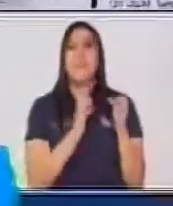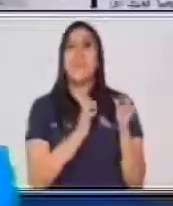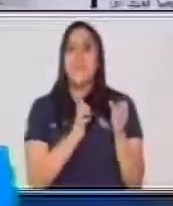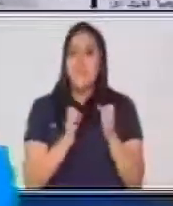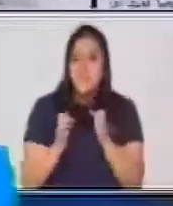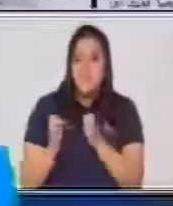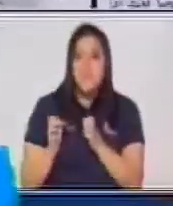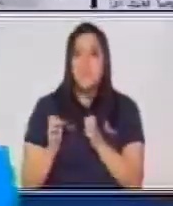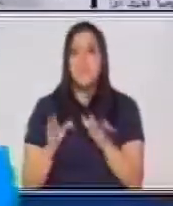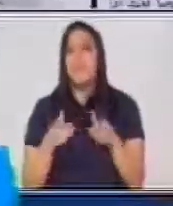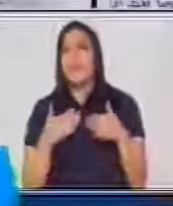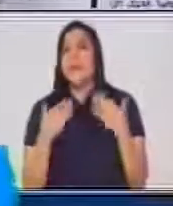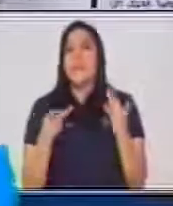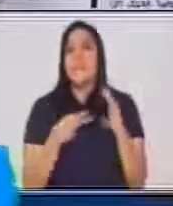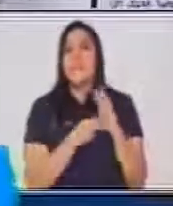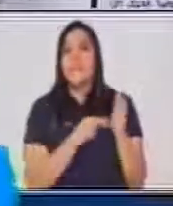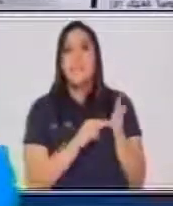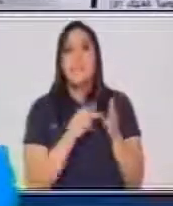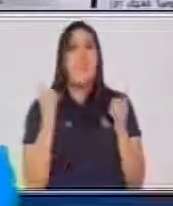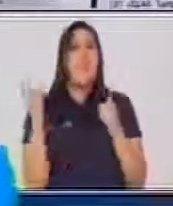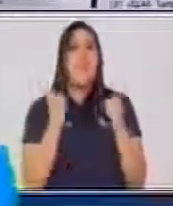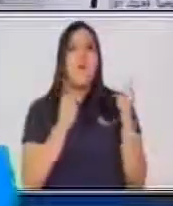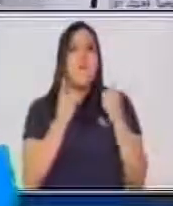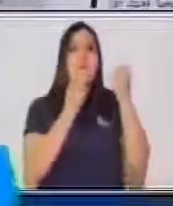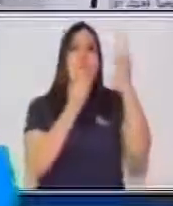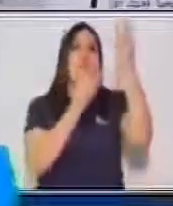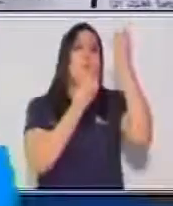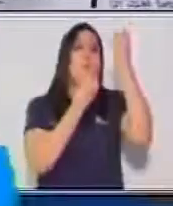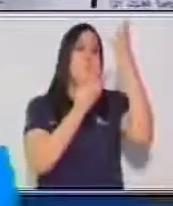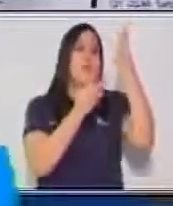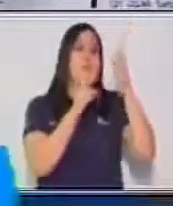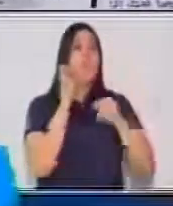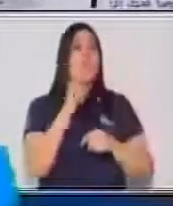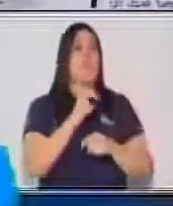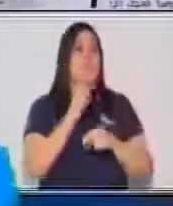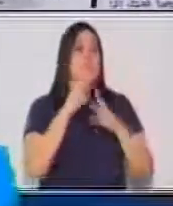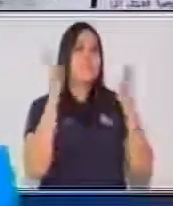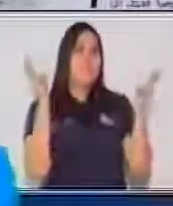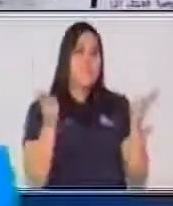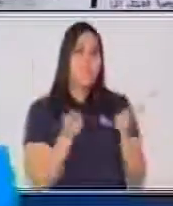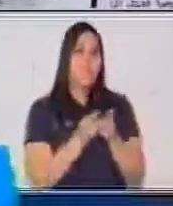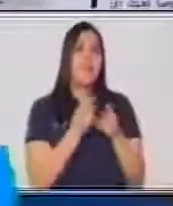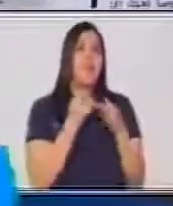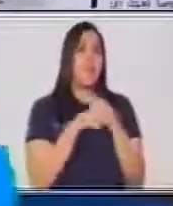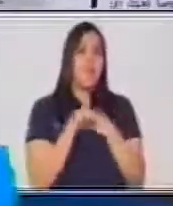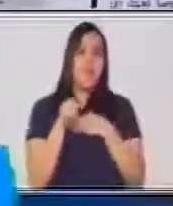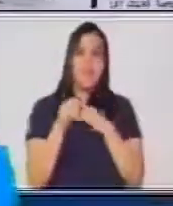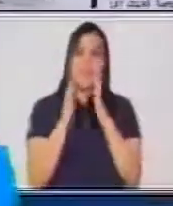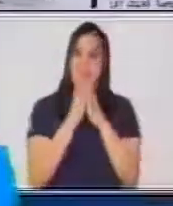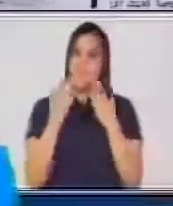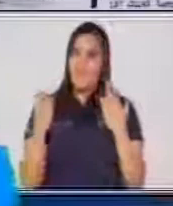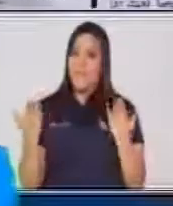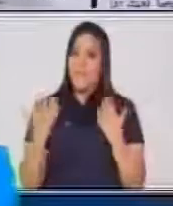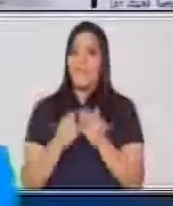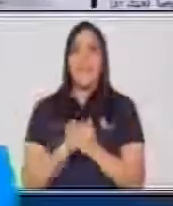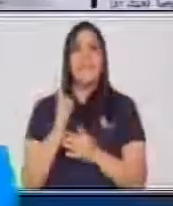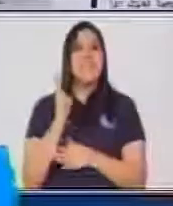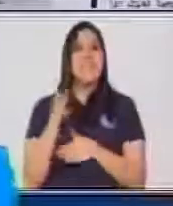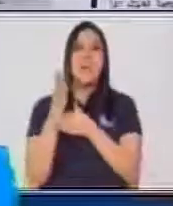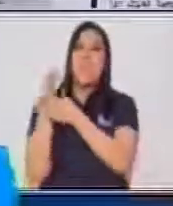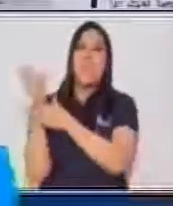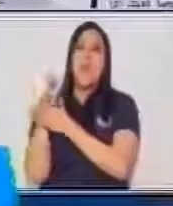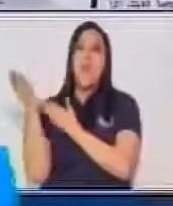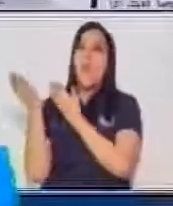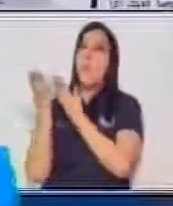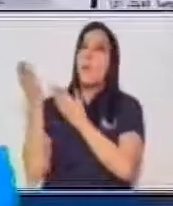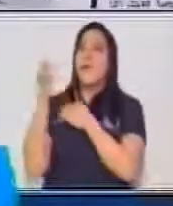y qué es o cuál es la información adecuada que debe de ir dentro de ellos. Comparte tus aprendizajes con